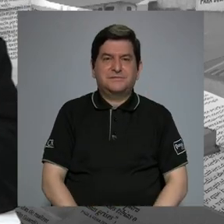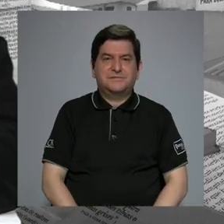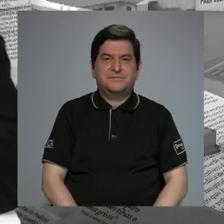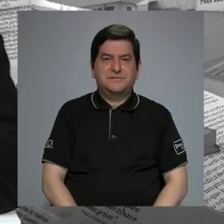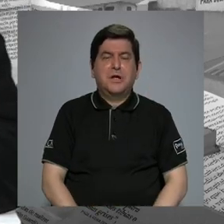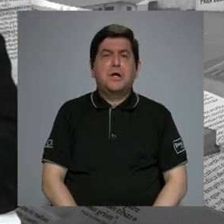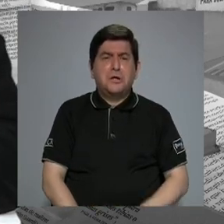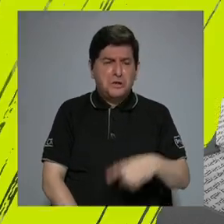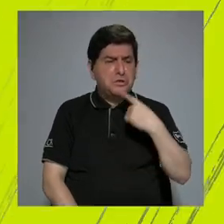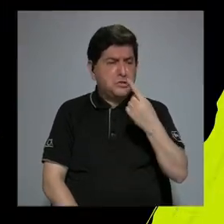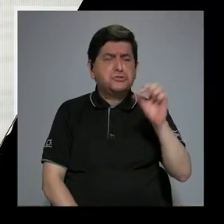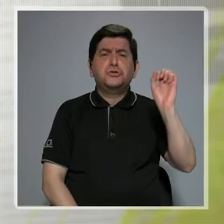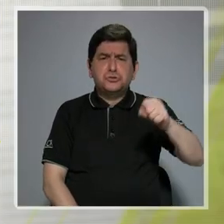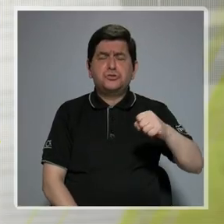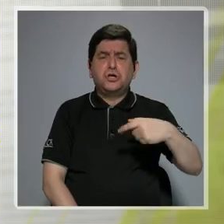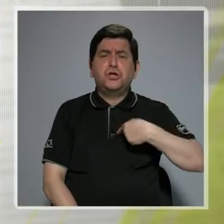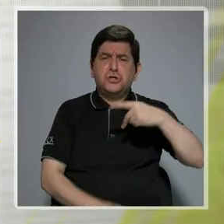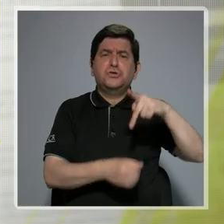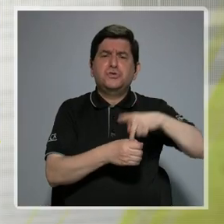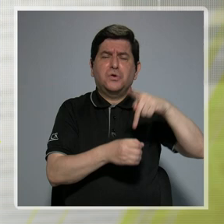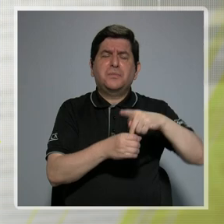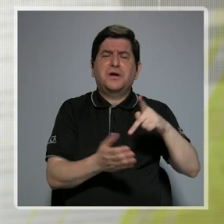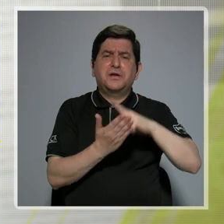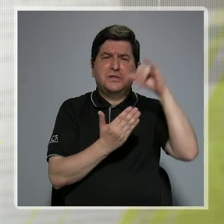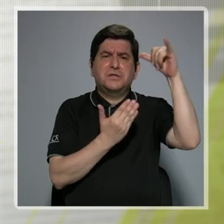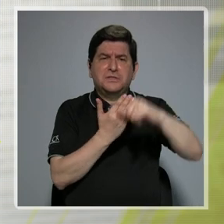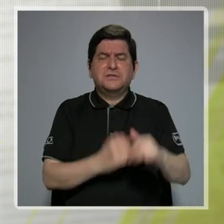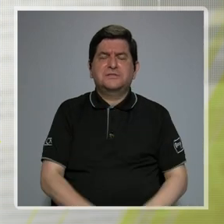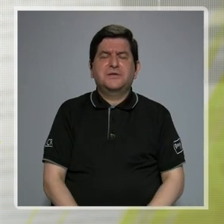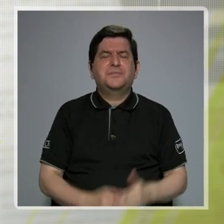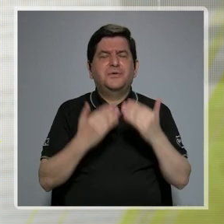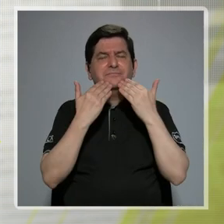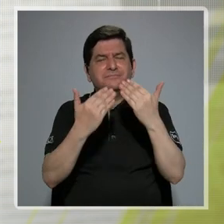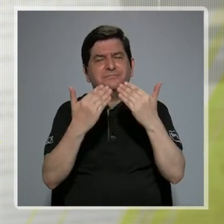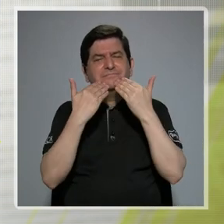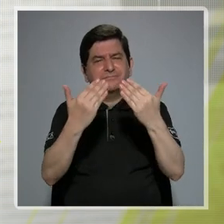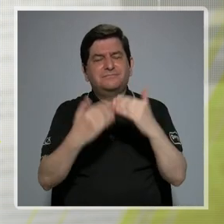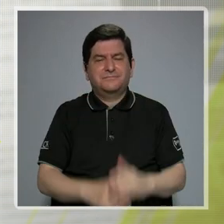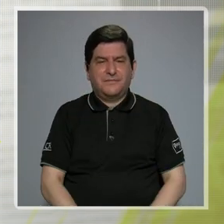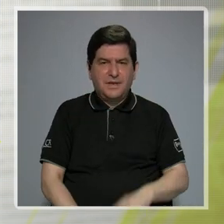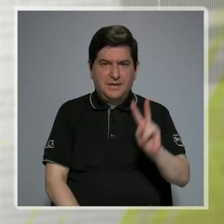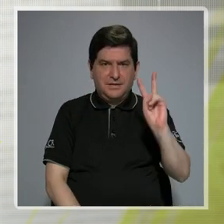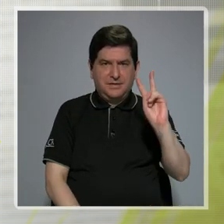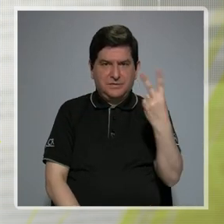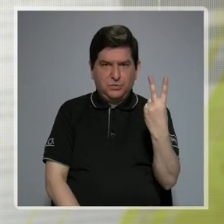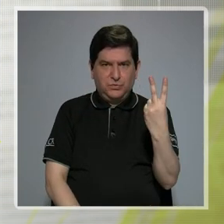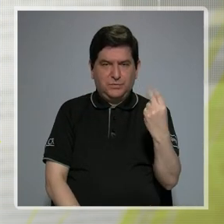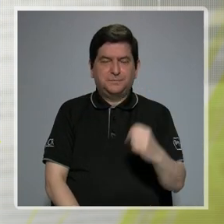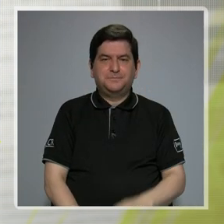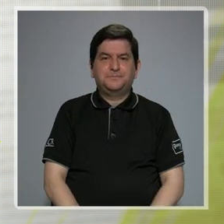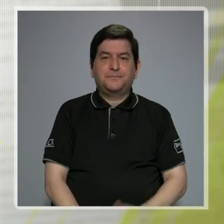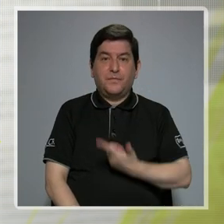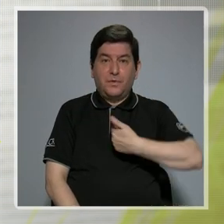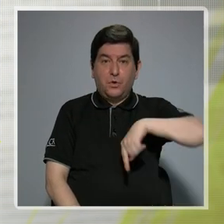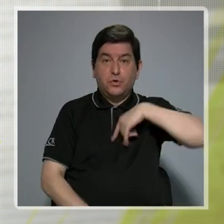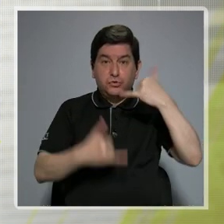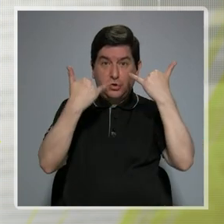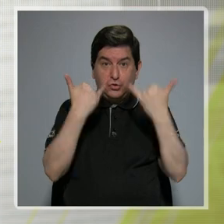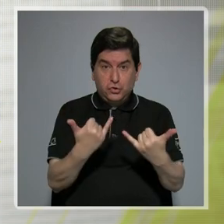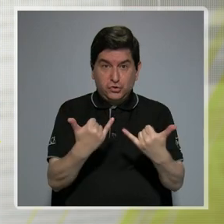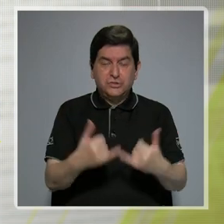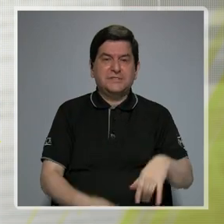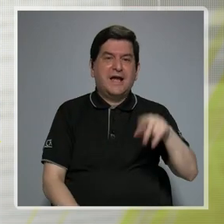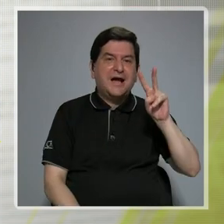yo voy con el proyecto del Congreso, así que un agradecimiento. En segundo lugar, nosotros ya hemos hecho